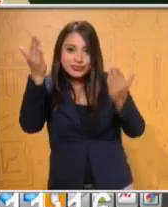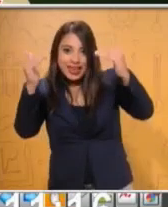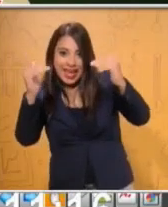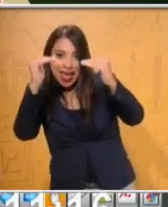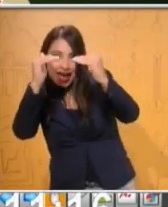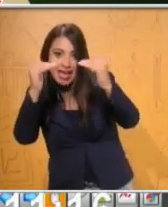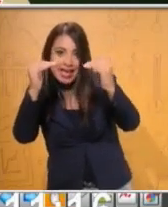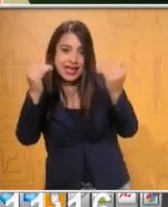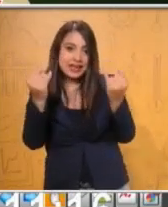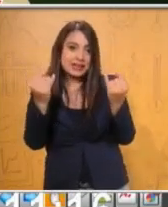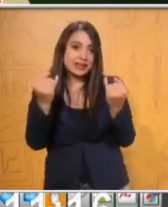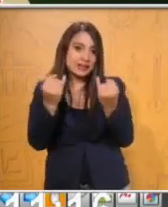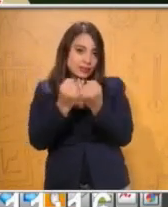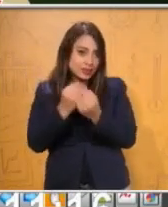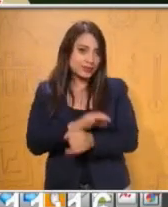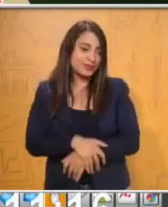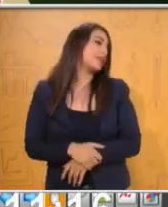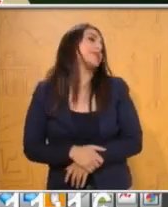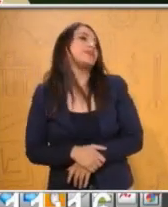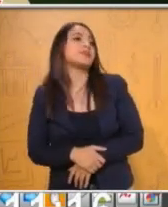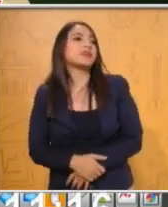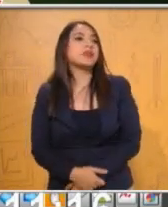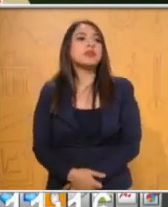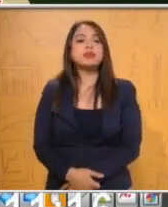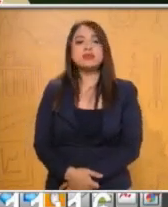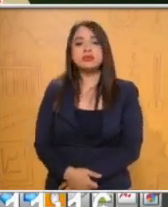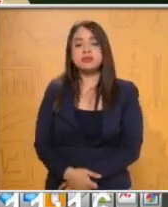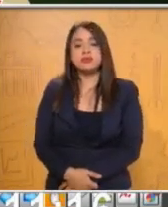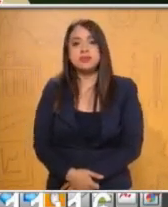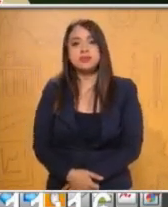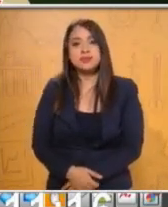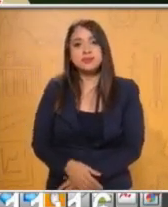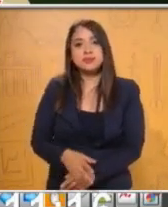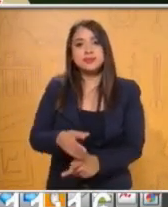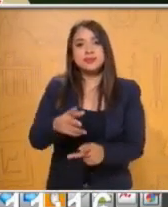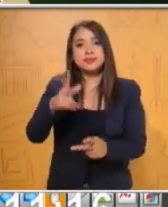cantidades en las fracciones. Vamos a un corte.